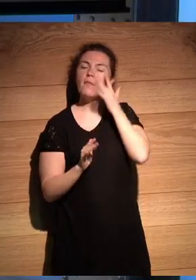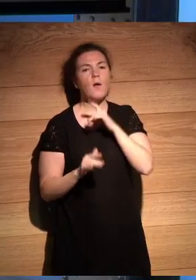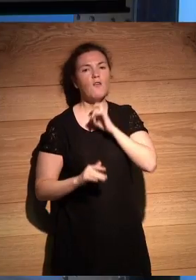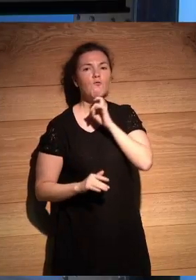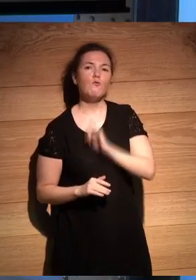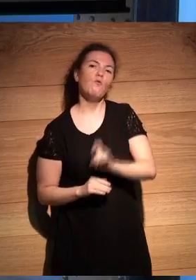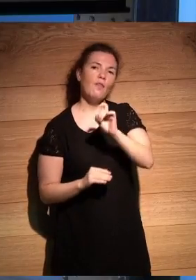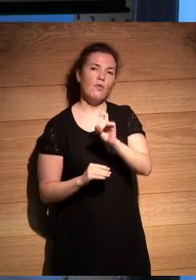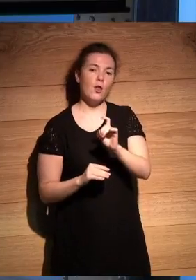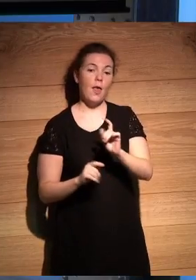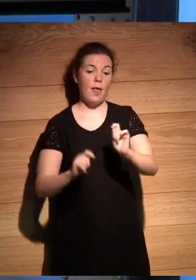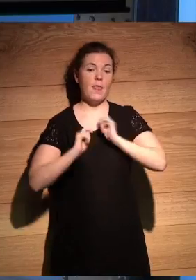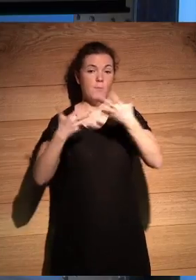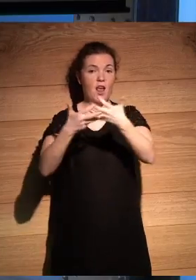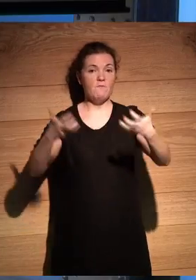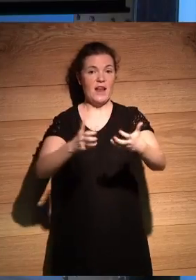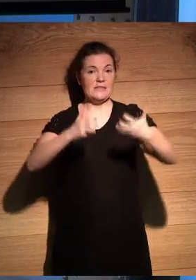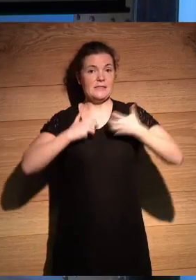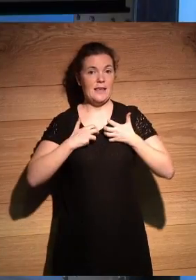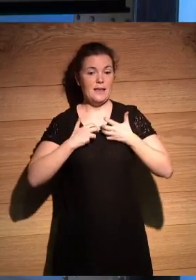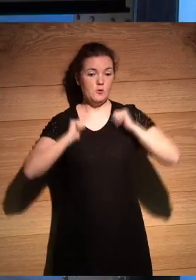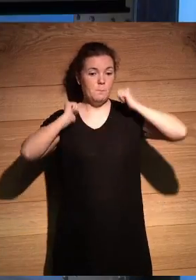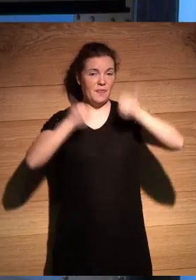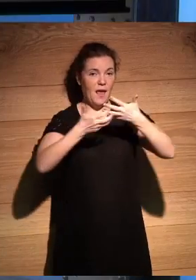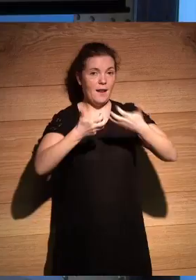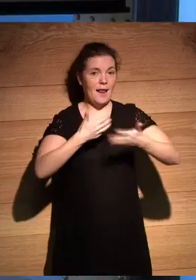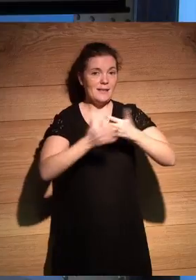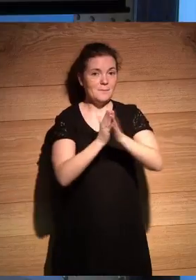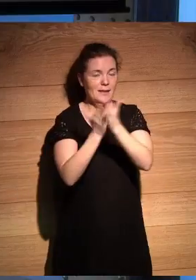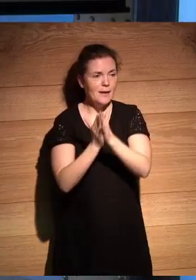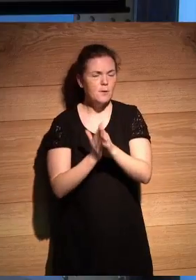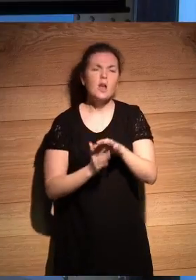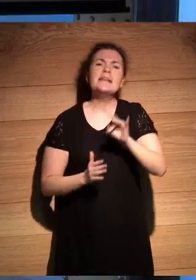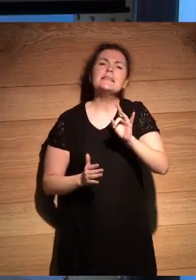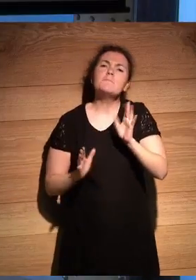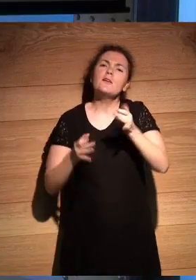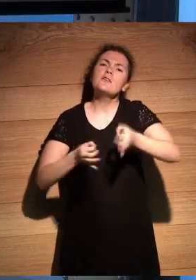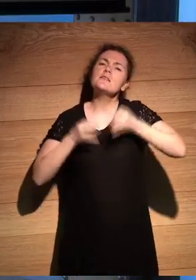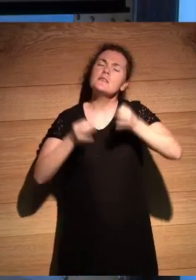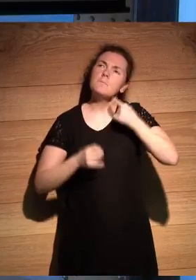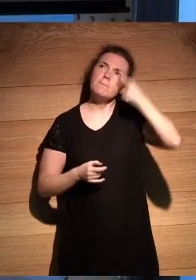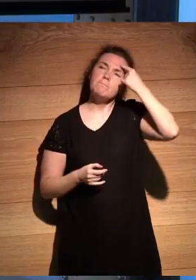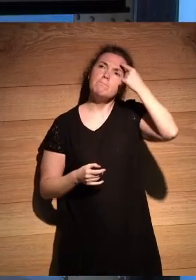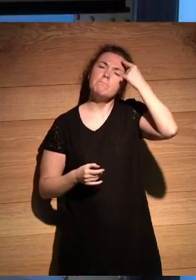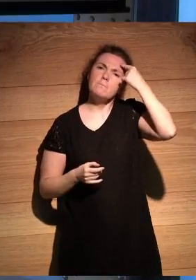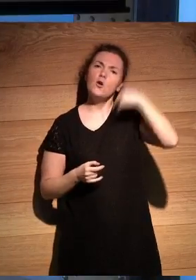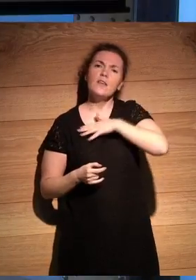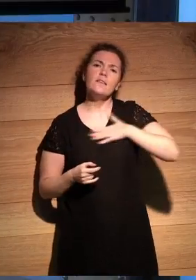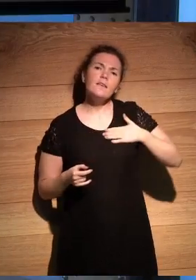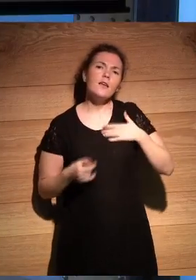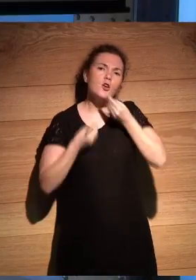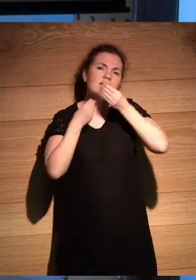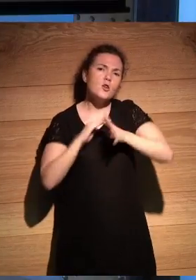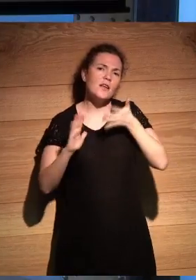de dame una frase y fundaré una narrativa, ¿no? Sí, pero siempre tuvimos presente que queríamos contar toda esta